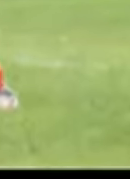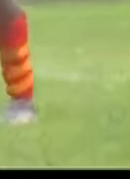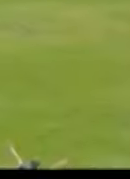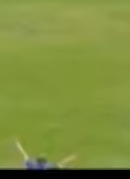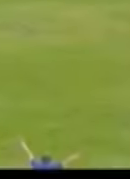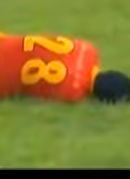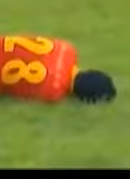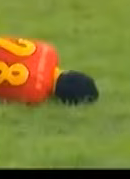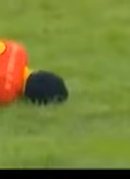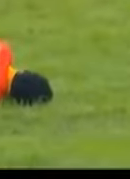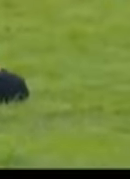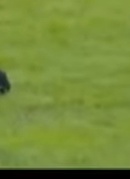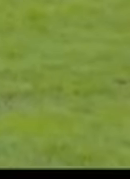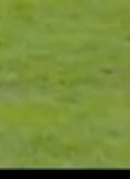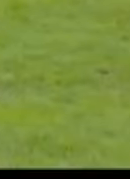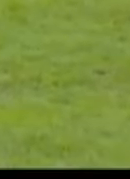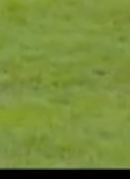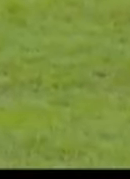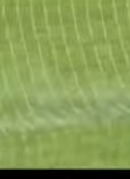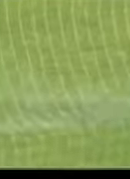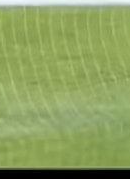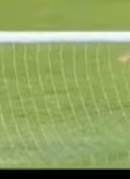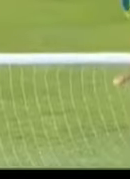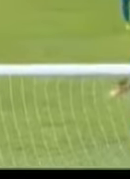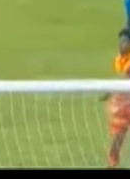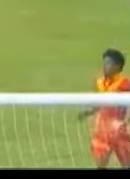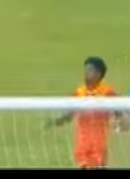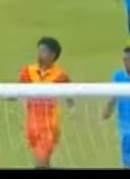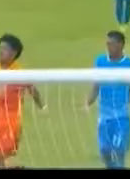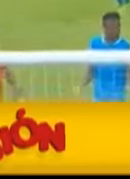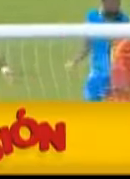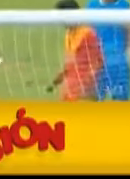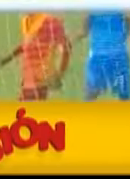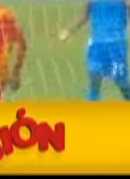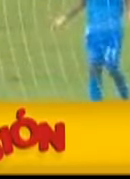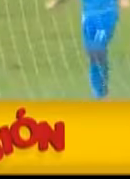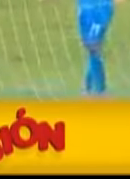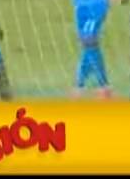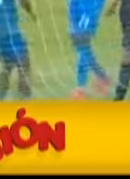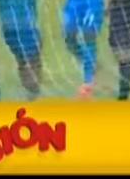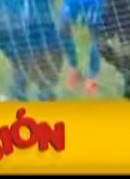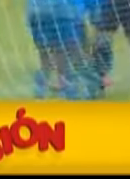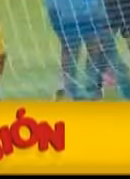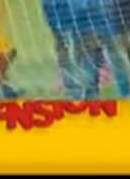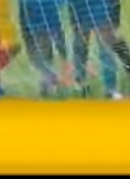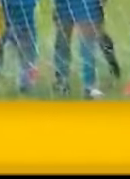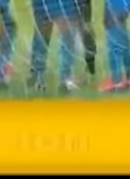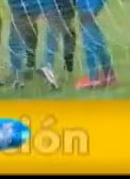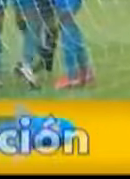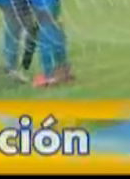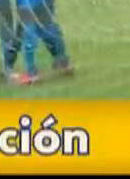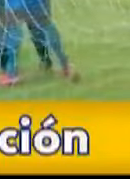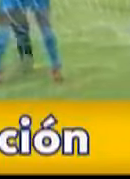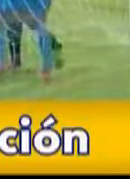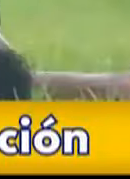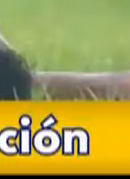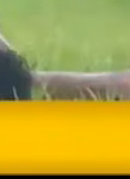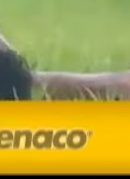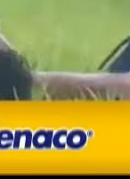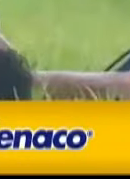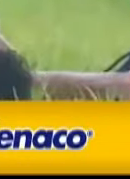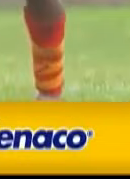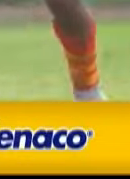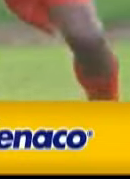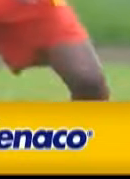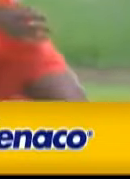En Esa Jugada No Midió Bien Su Pirueta En El Aire E Impactó Violentamente Contra El Delantero Del Conjunto Local A Manuel Gebrime Chael